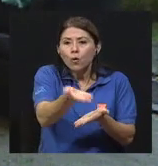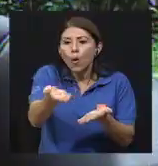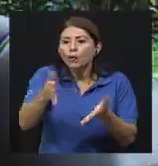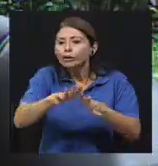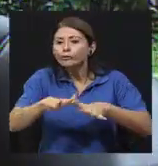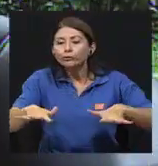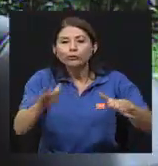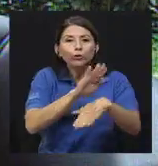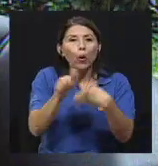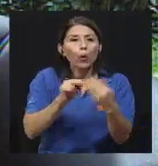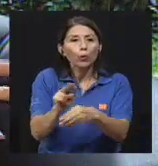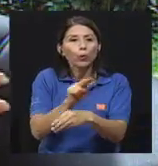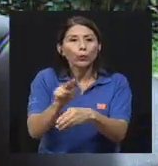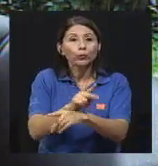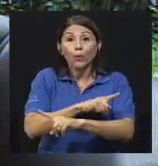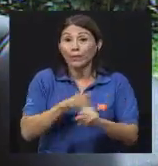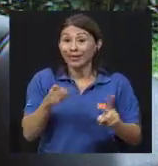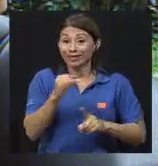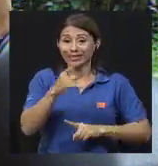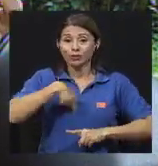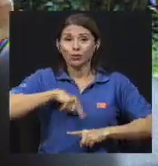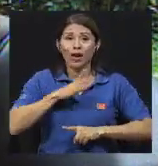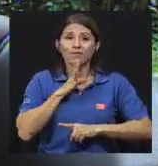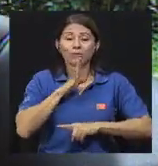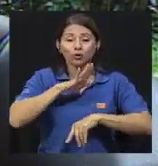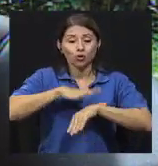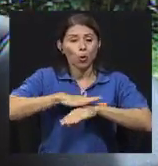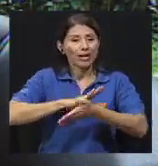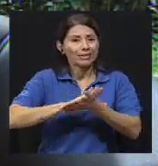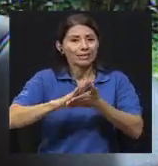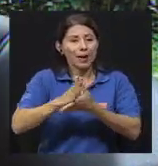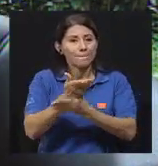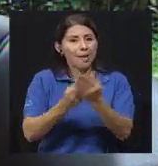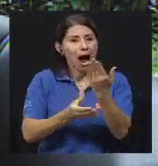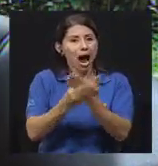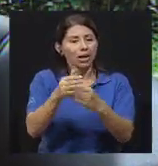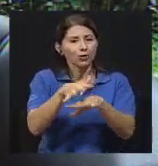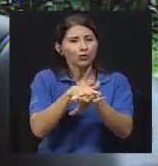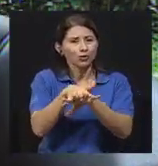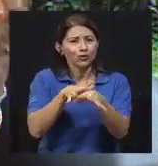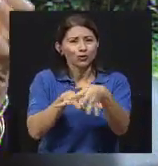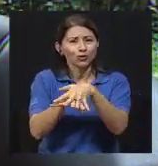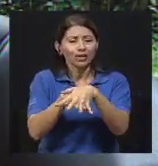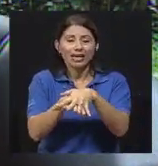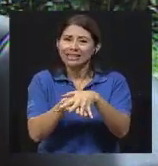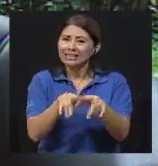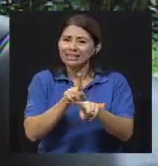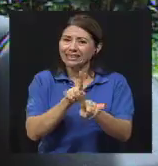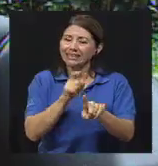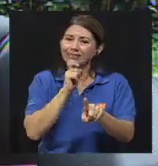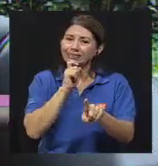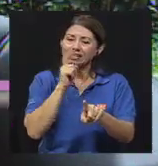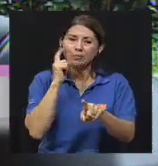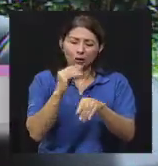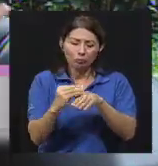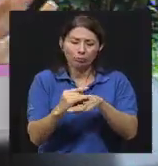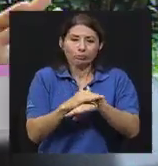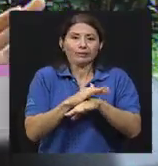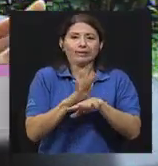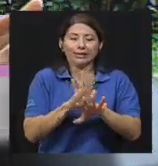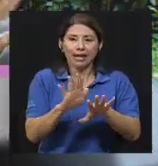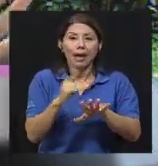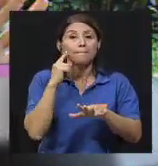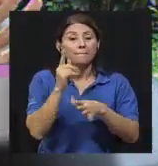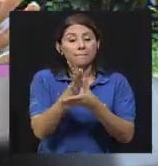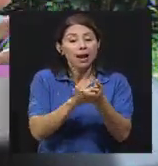etc. Cuando tratamos ya de manos, pues es bastante, se siente incómodo porque daña las manos. Entonces, para mí, para